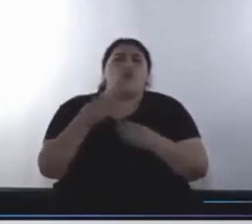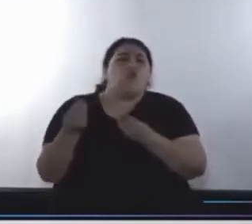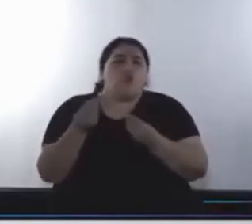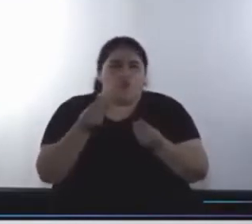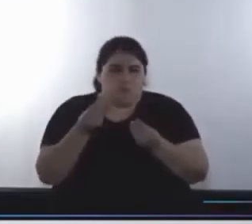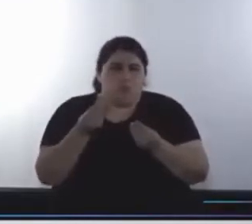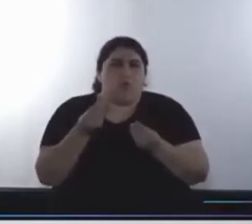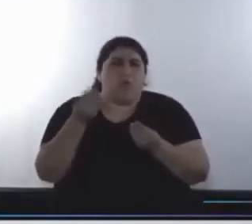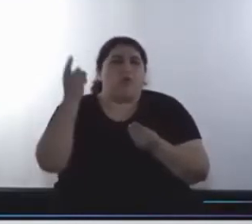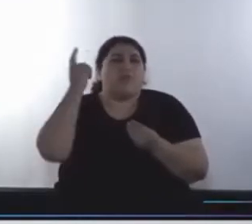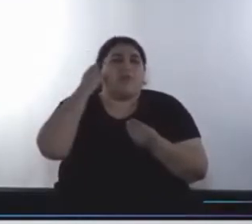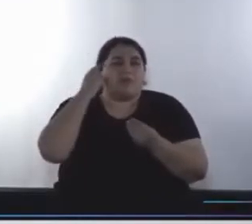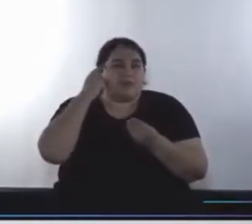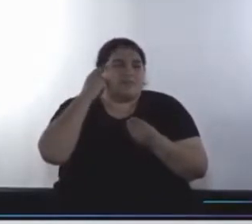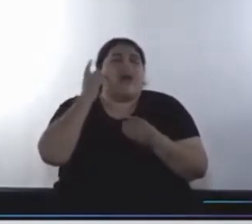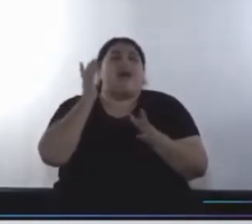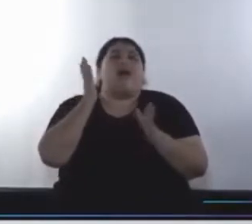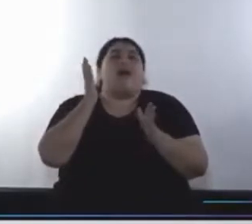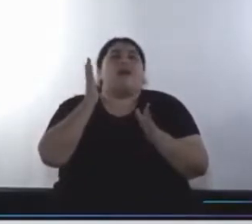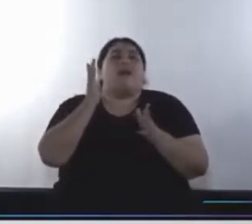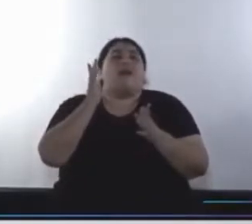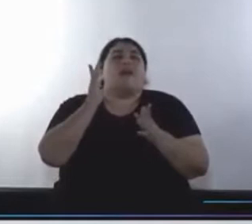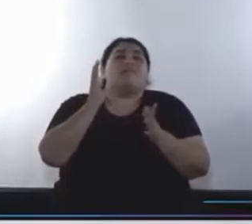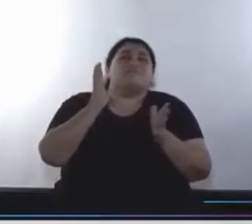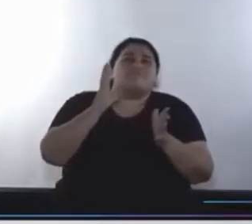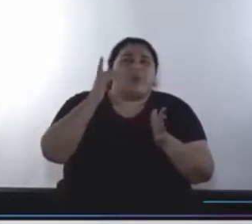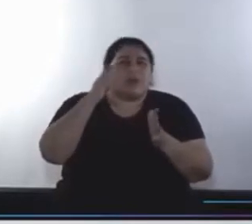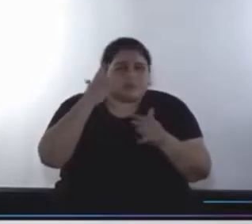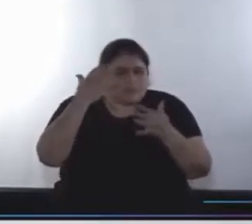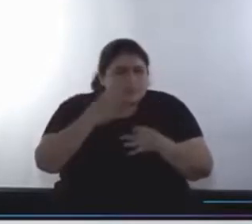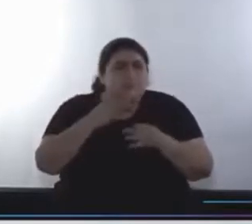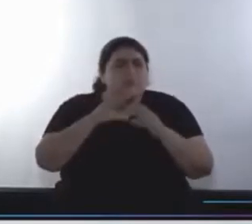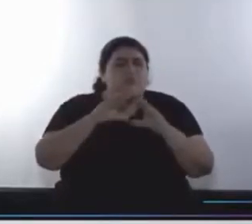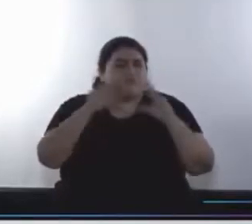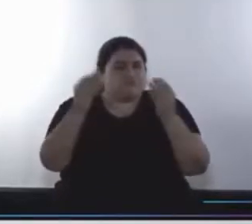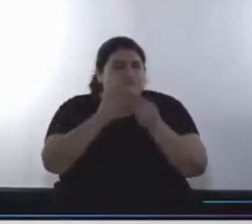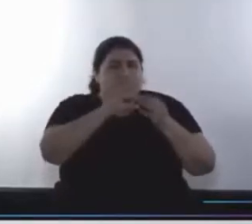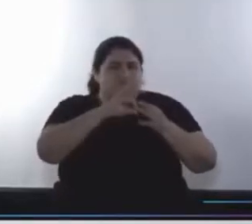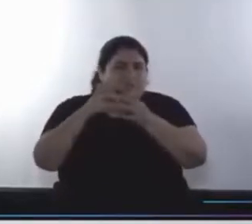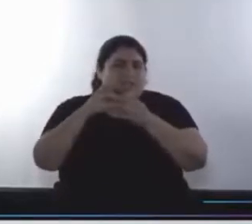directamente o indirectamente con los 17 ODS.